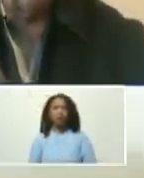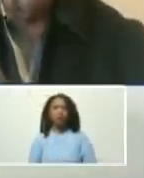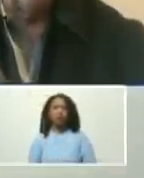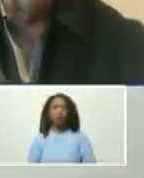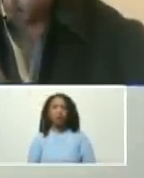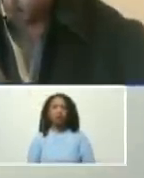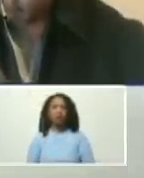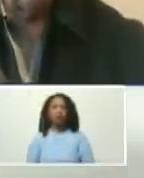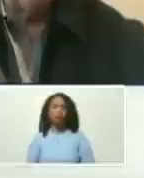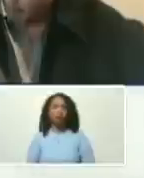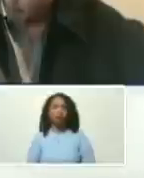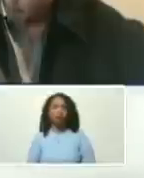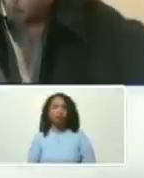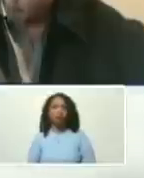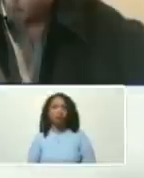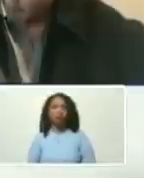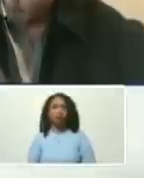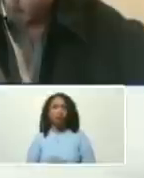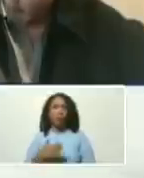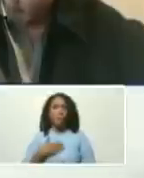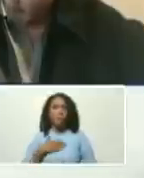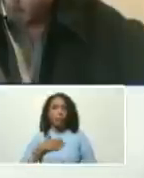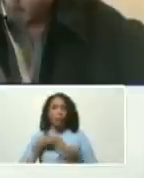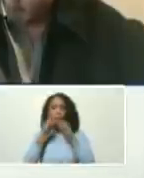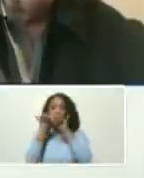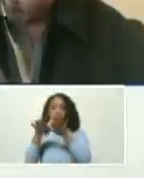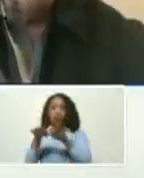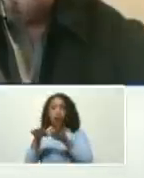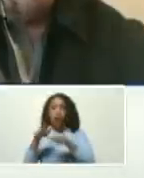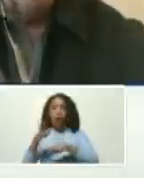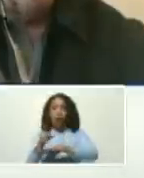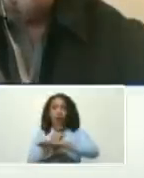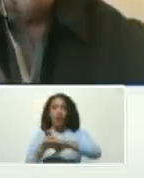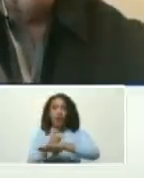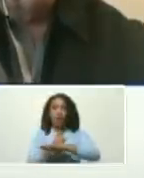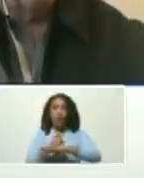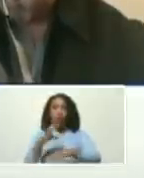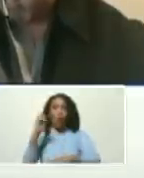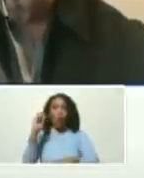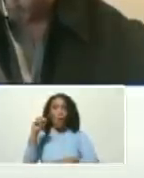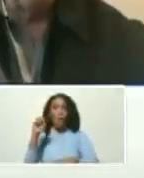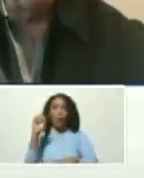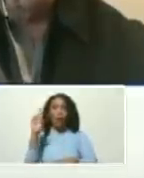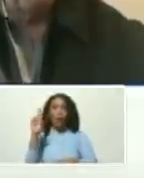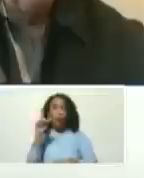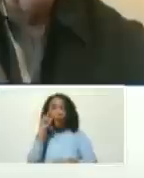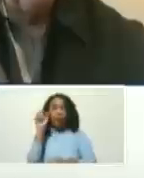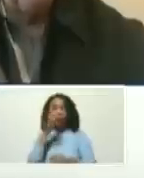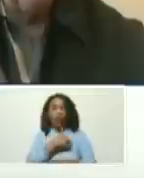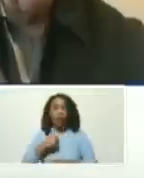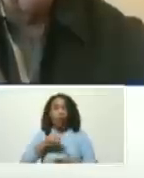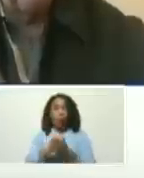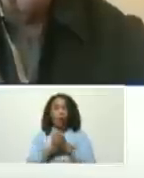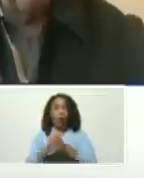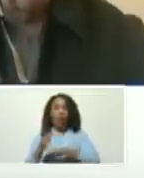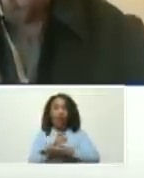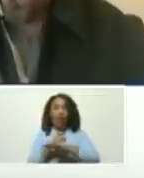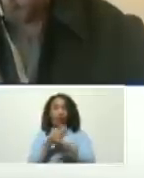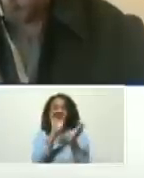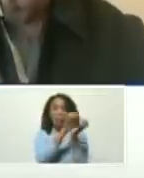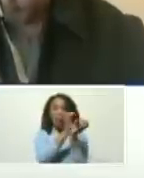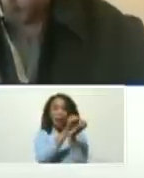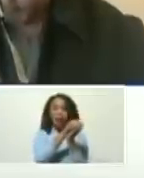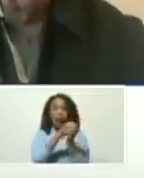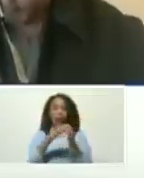bueno mis bendiciones bueno mi gobernador Manuel Rodríguez querido amigo cuente con todo el apoyo